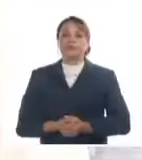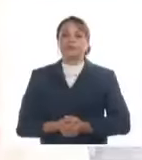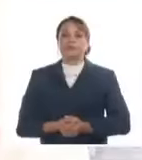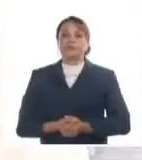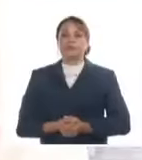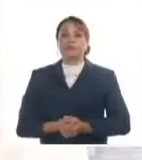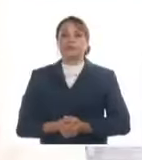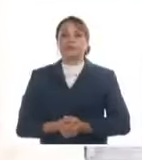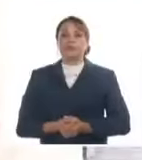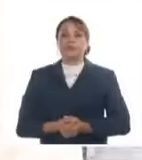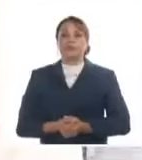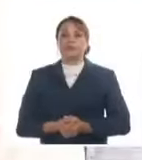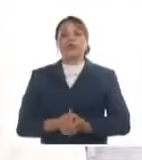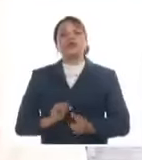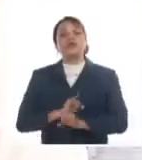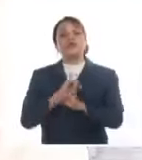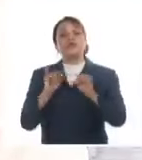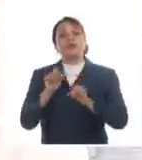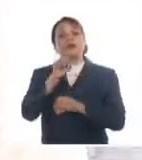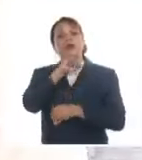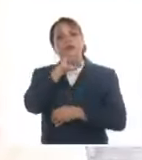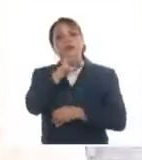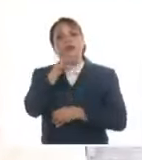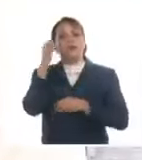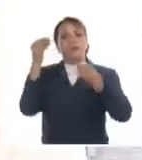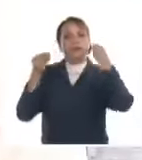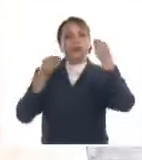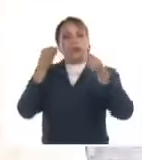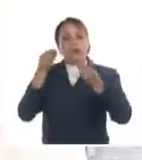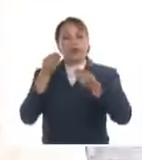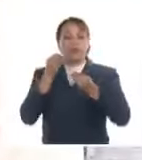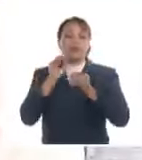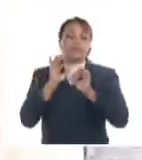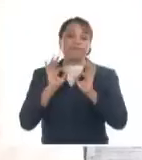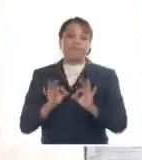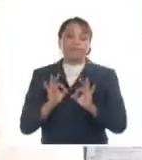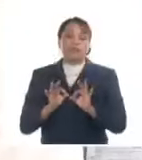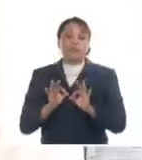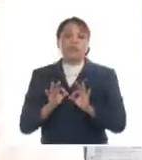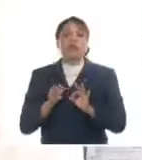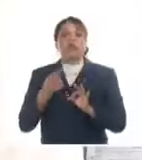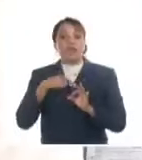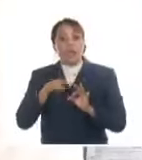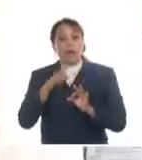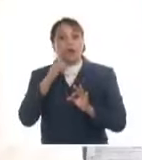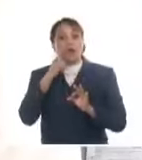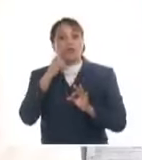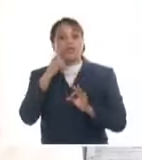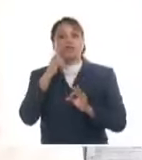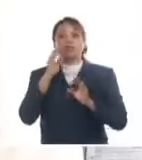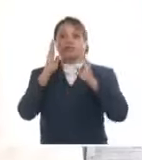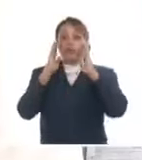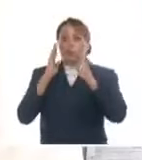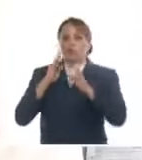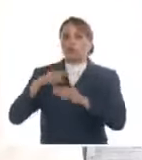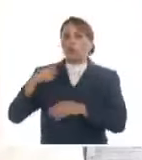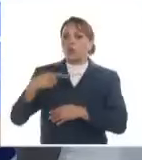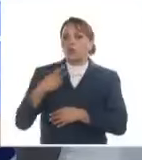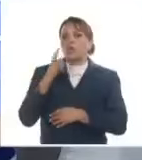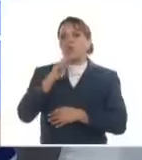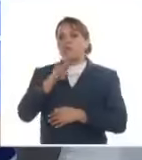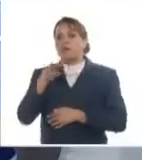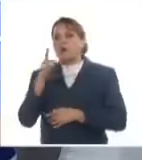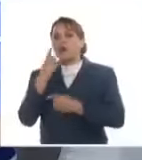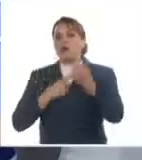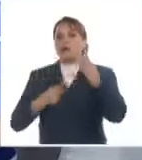las madres que están preocupadas, por supuesto, con razón, es que hay una ocupación diaria de cómo buscar alternativas.